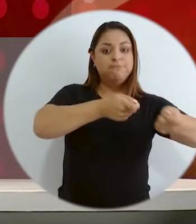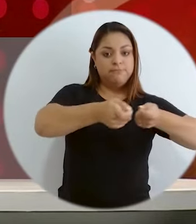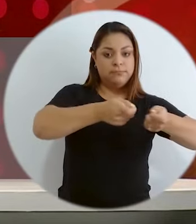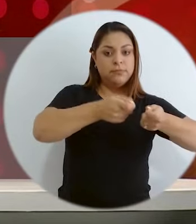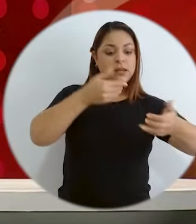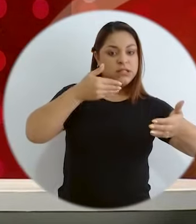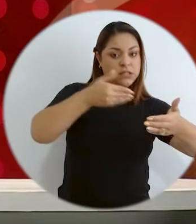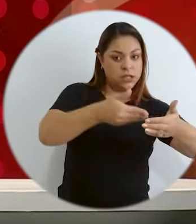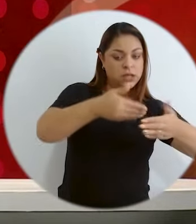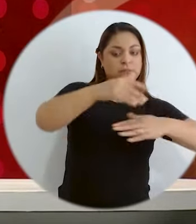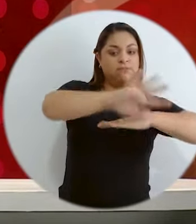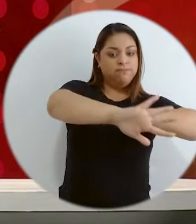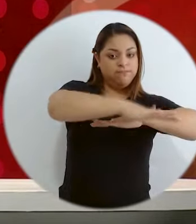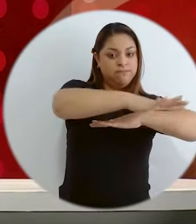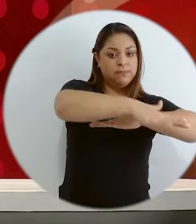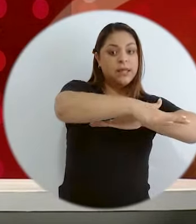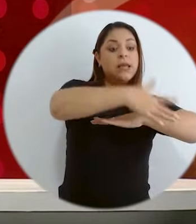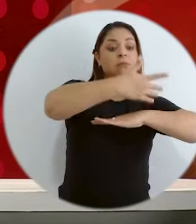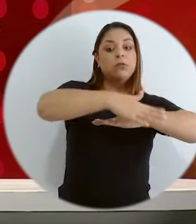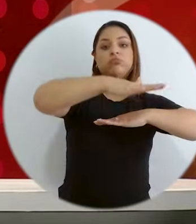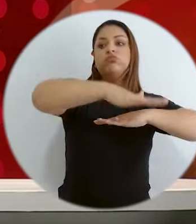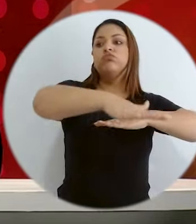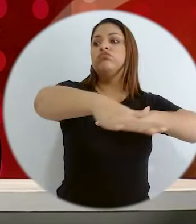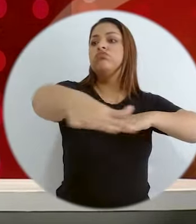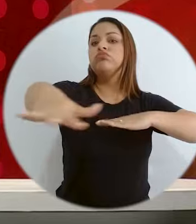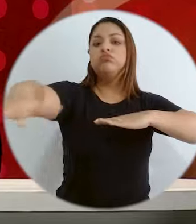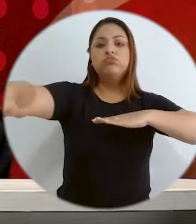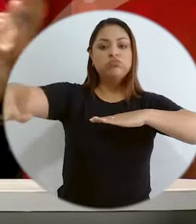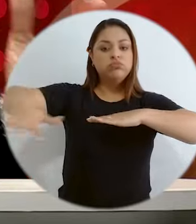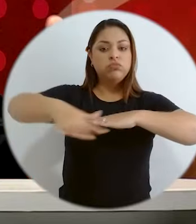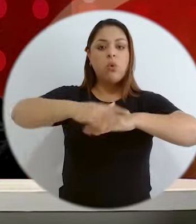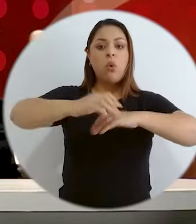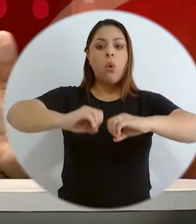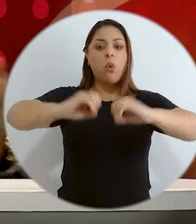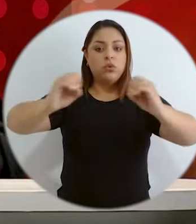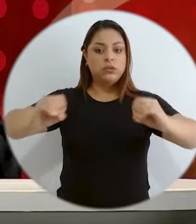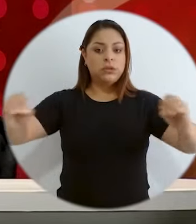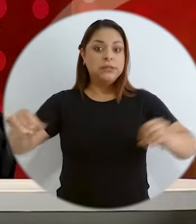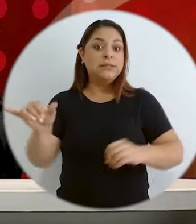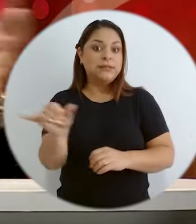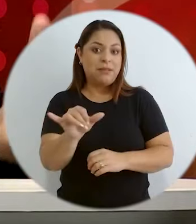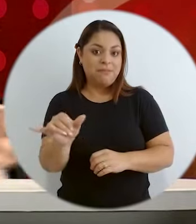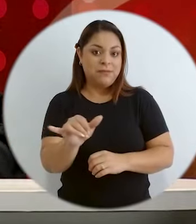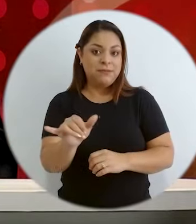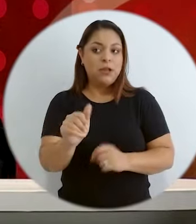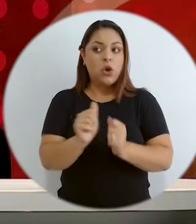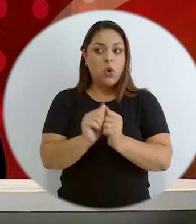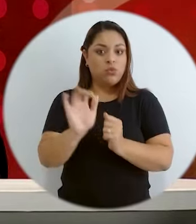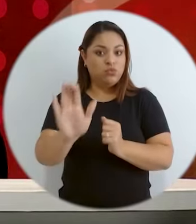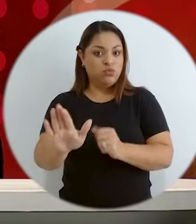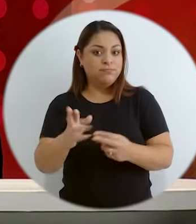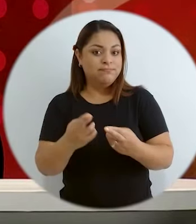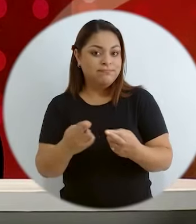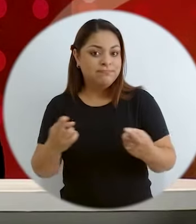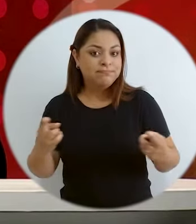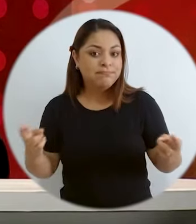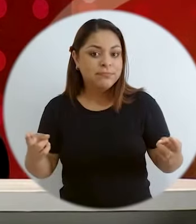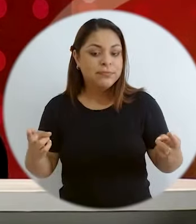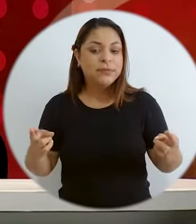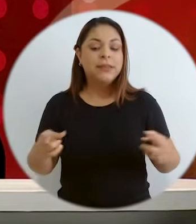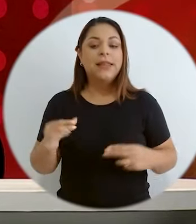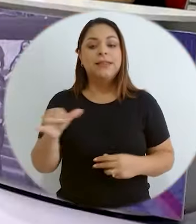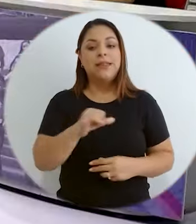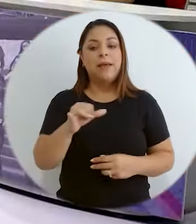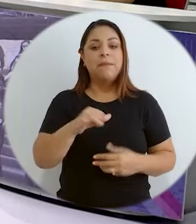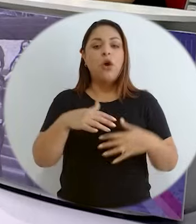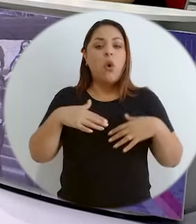la zona costera, que es próxima, y otra cosa es gestionar el océano como un todo con sus recursos